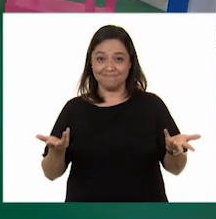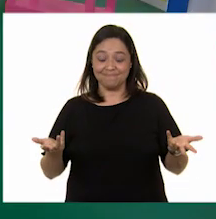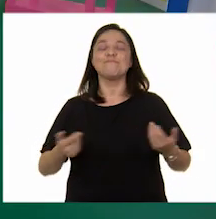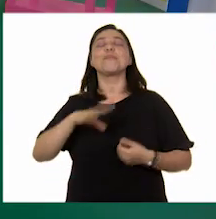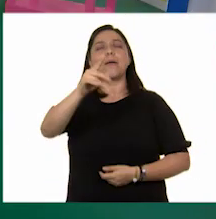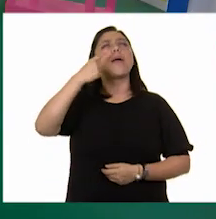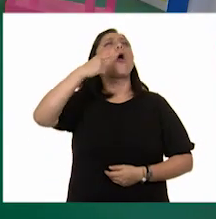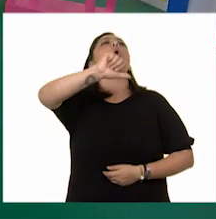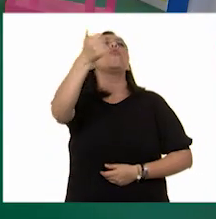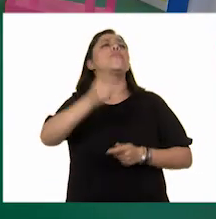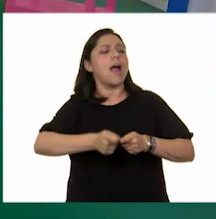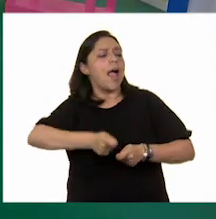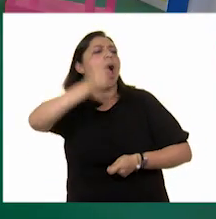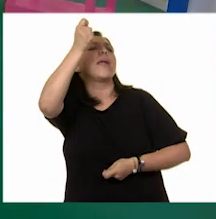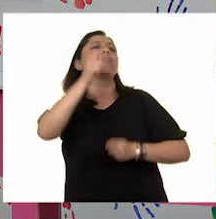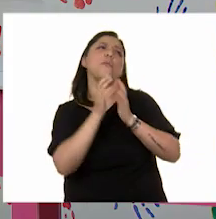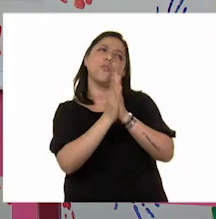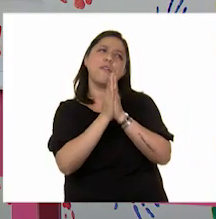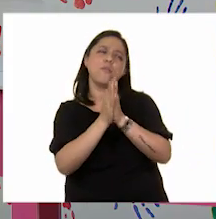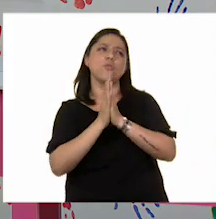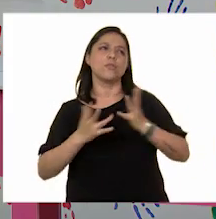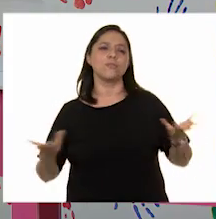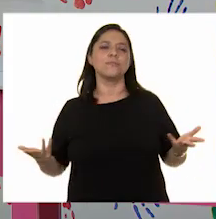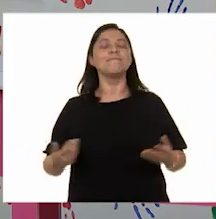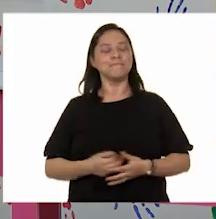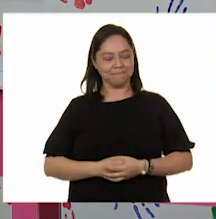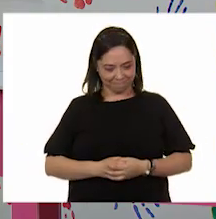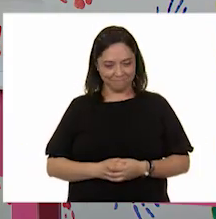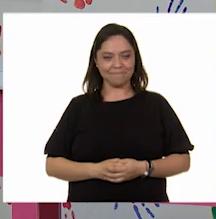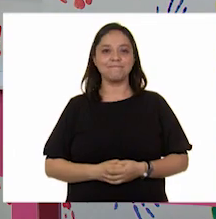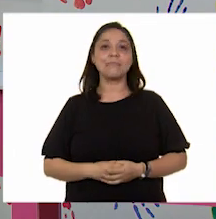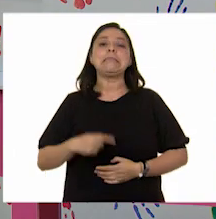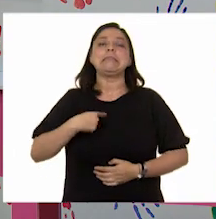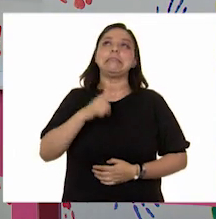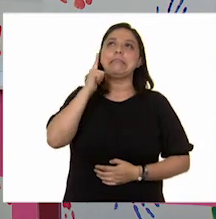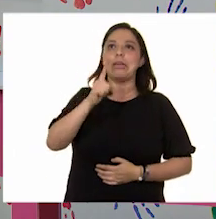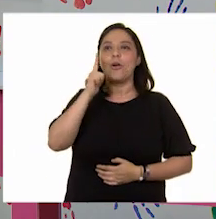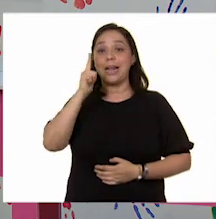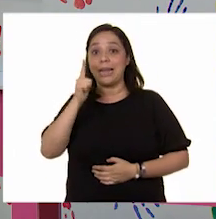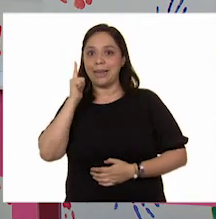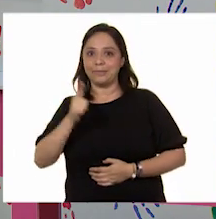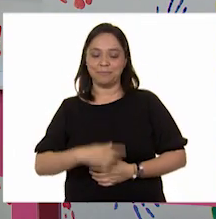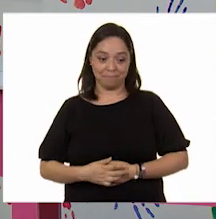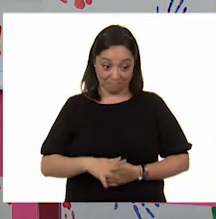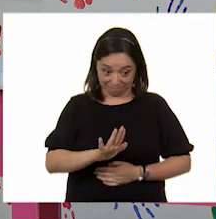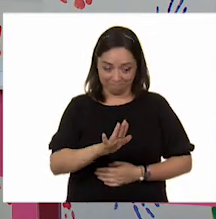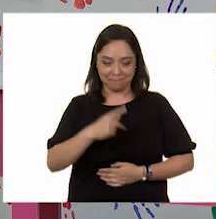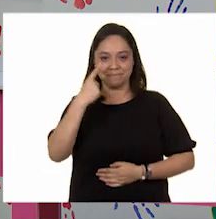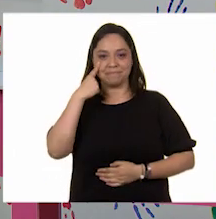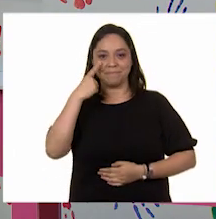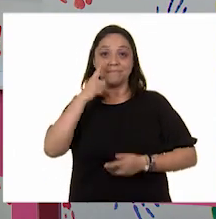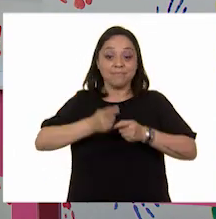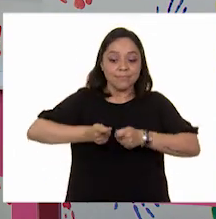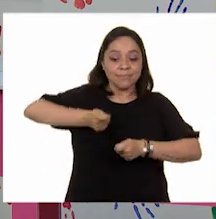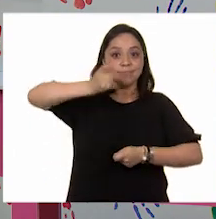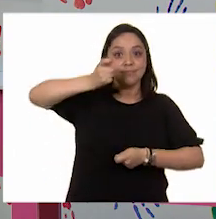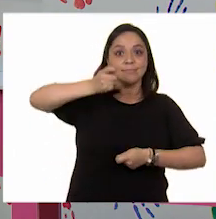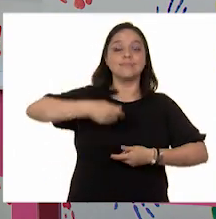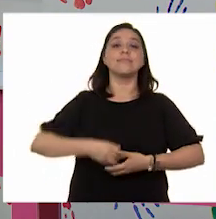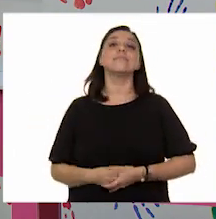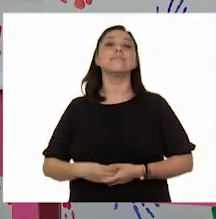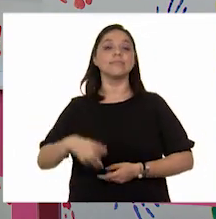siguiente carta, maestra, por favor. Muy bien. Ojalá la tenga. Sí, ojalá. La siguiente carta dice así.